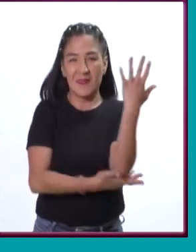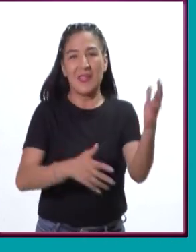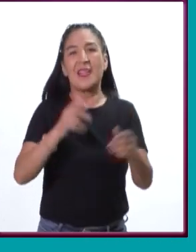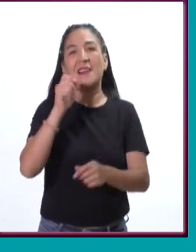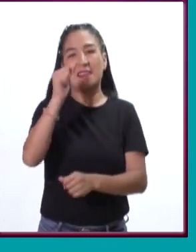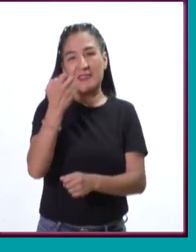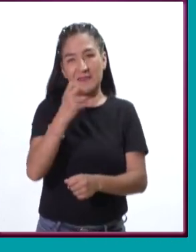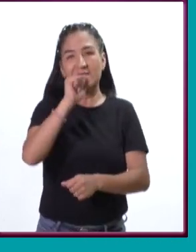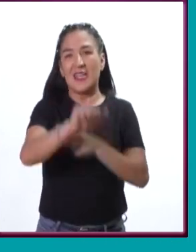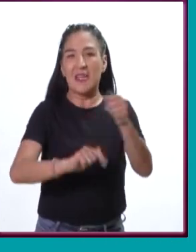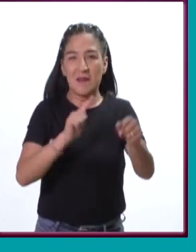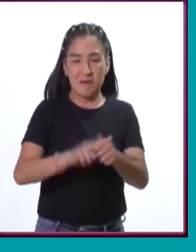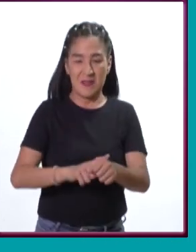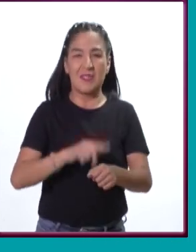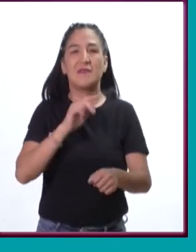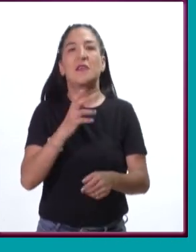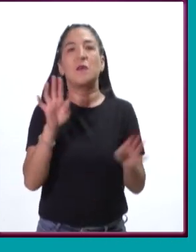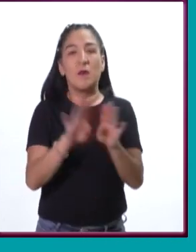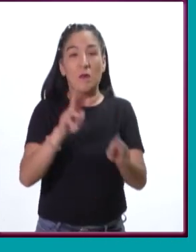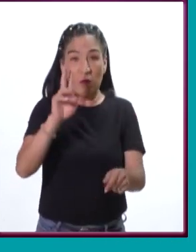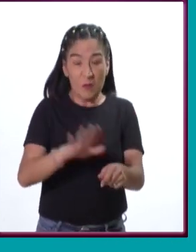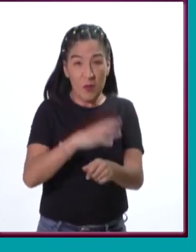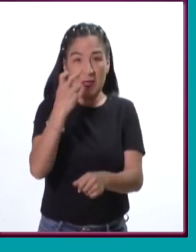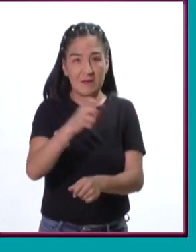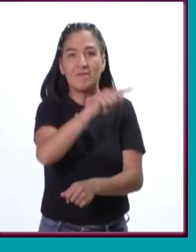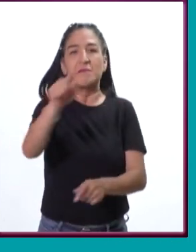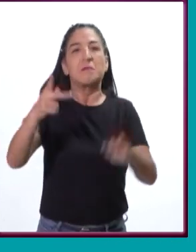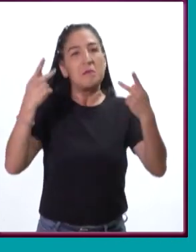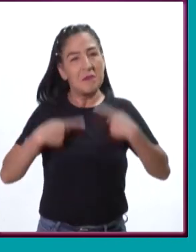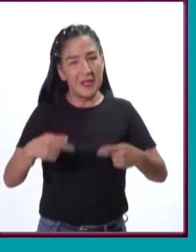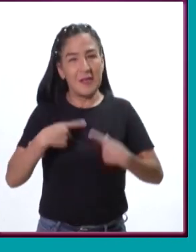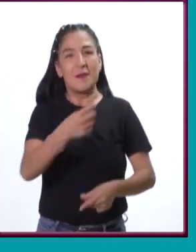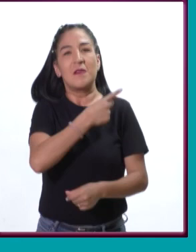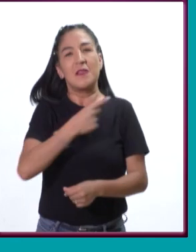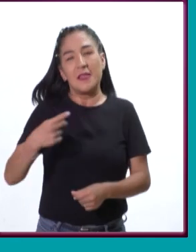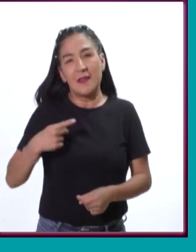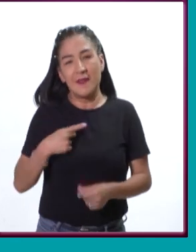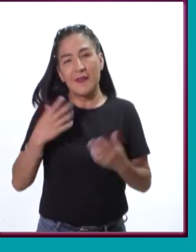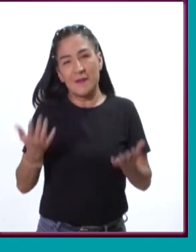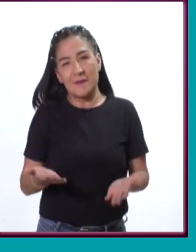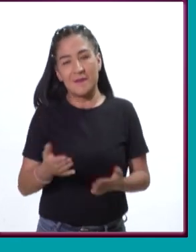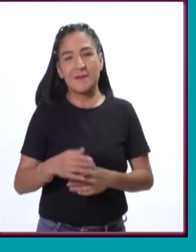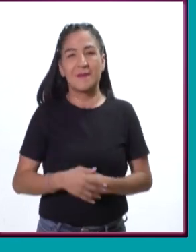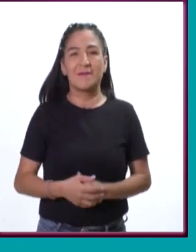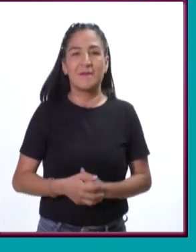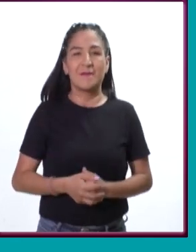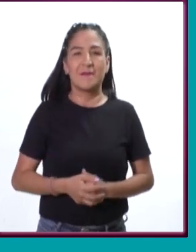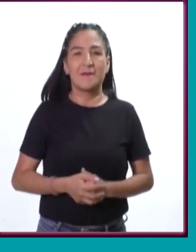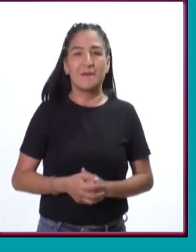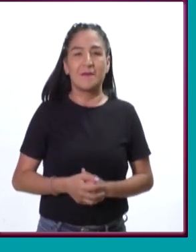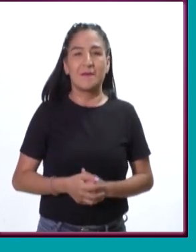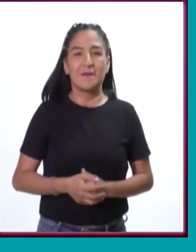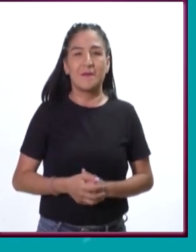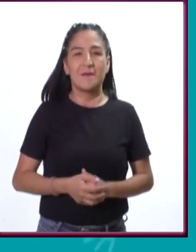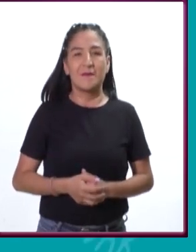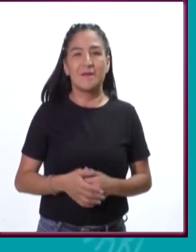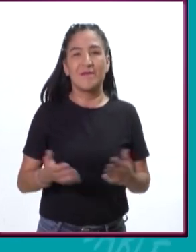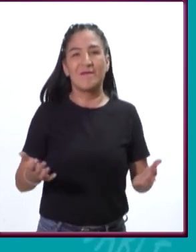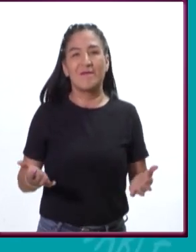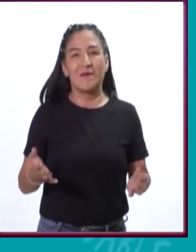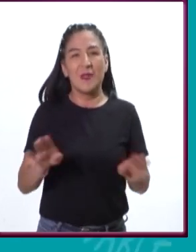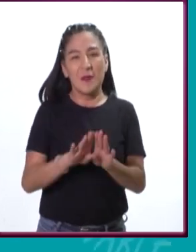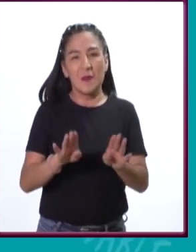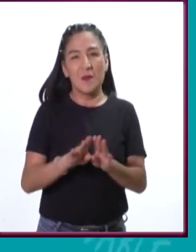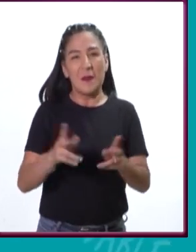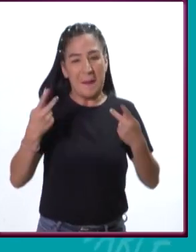es en gran medida el efecto de la pérdida y de la destrucción y de la